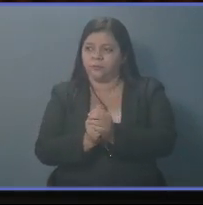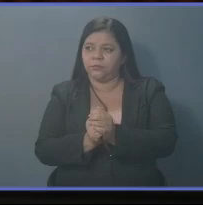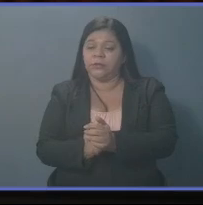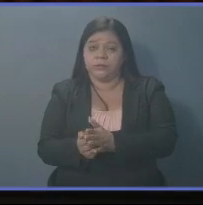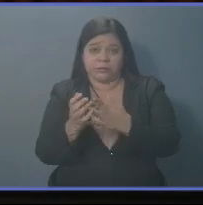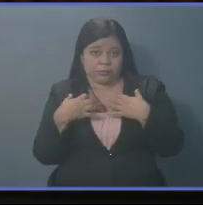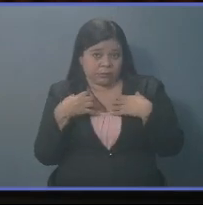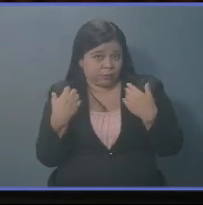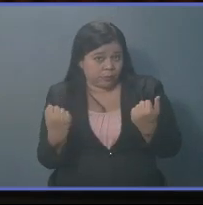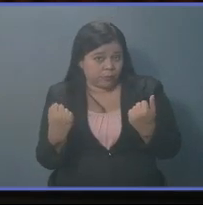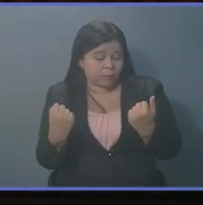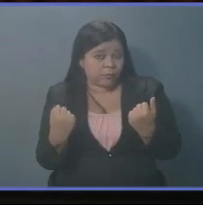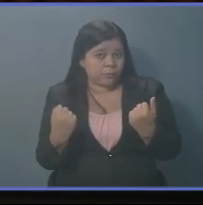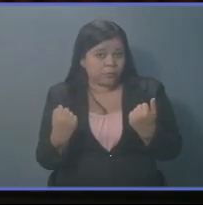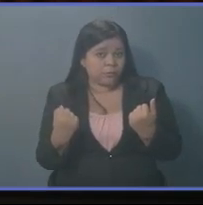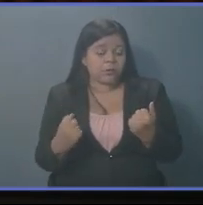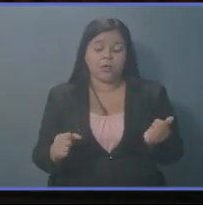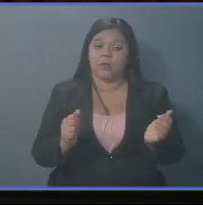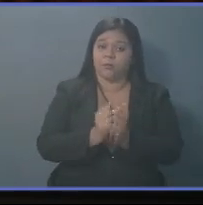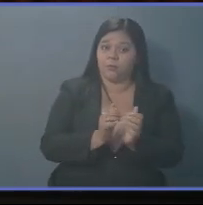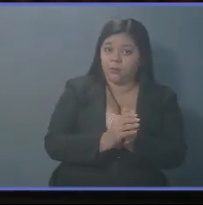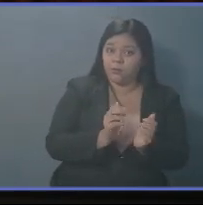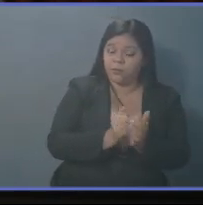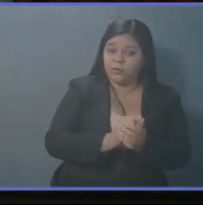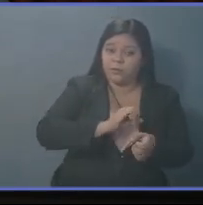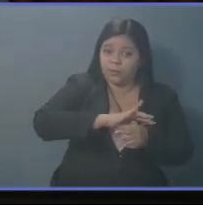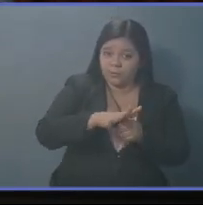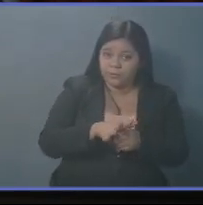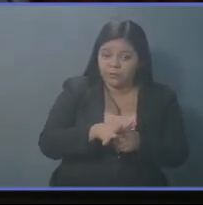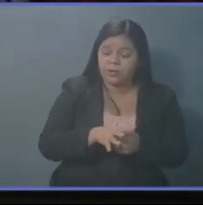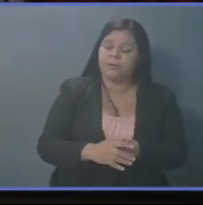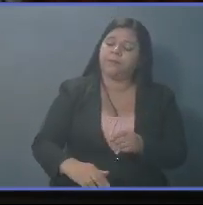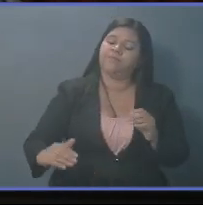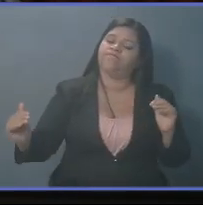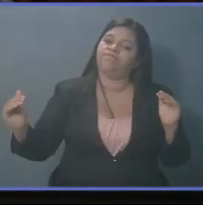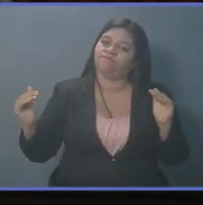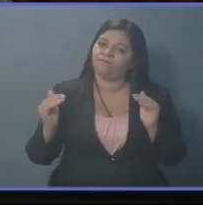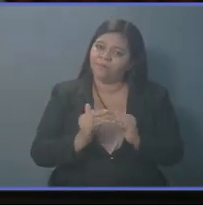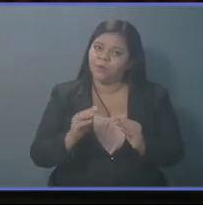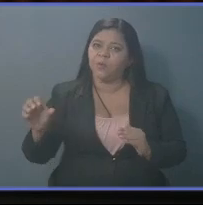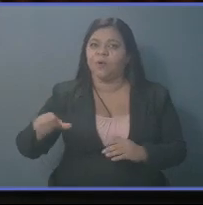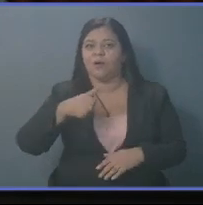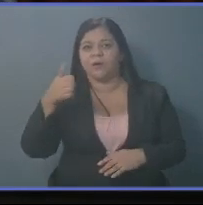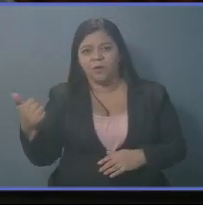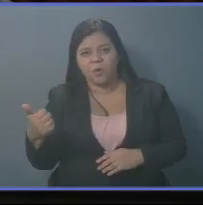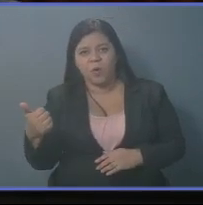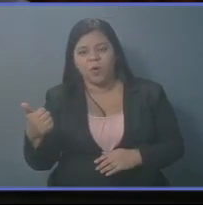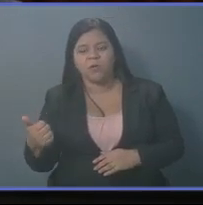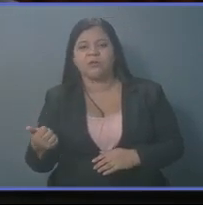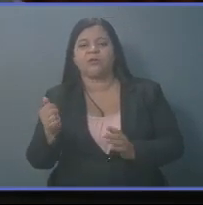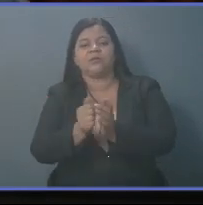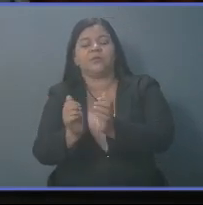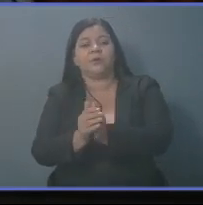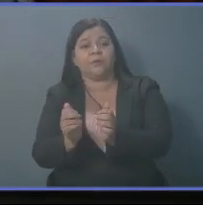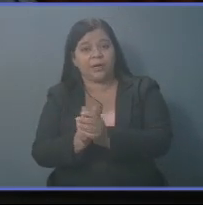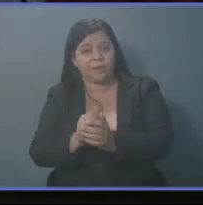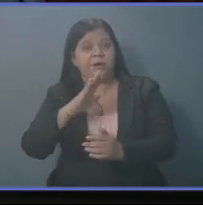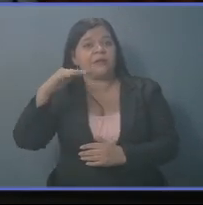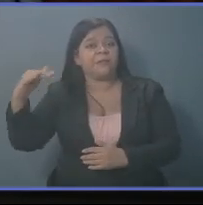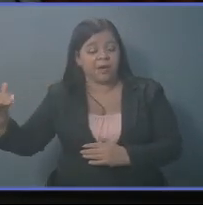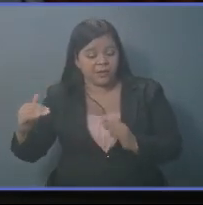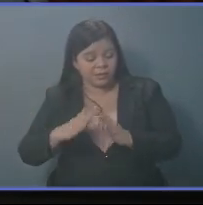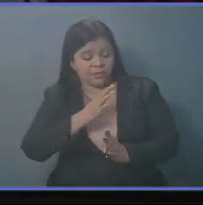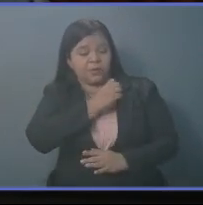sanitaria. La crisis del COVID-19. Pero también de otras enfermedades. Que están afectando a nuestro país.